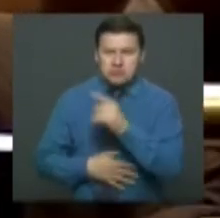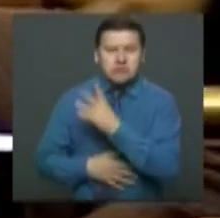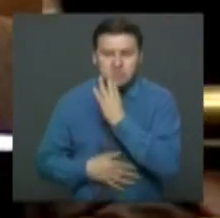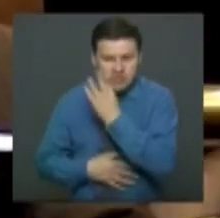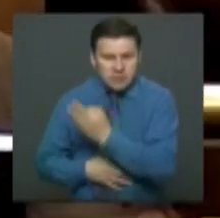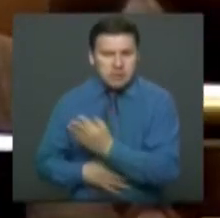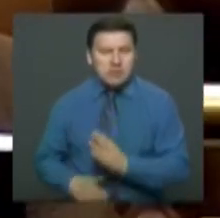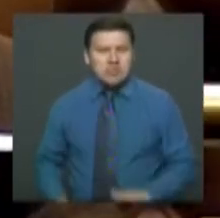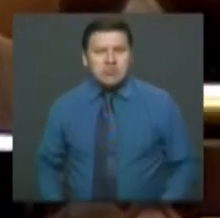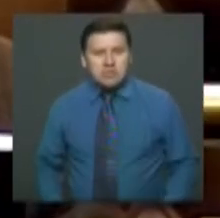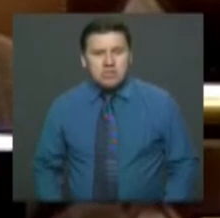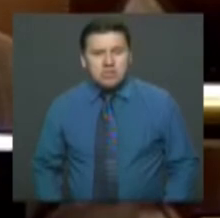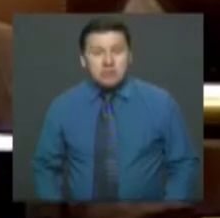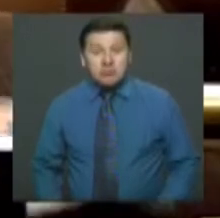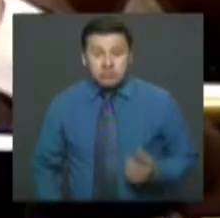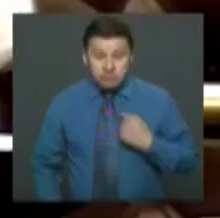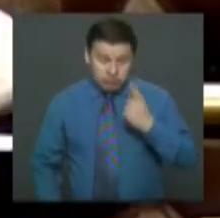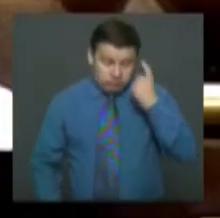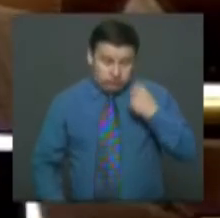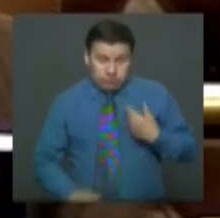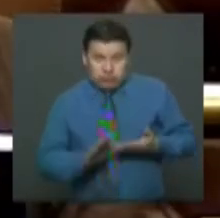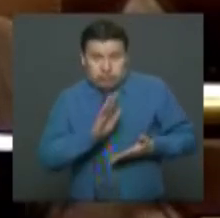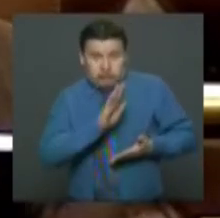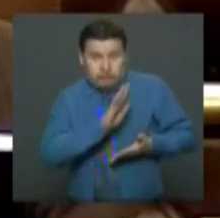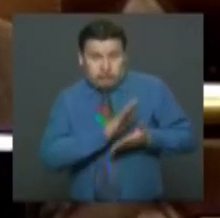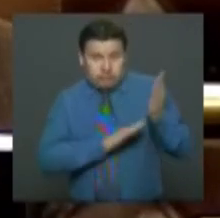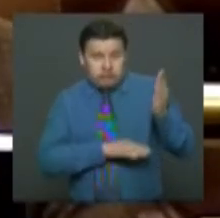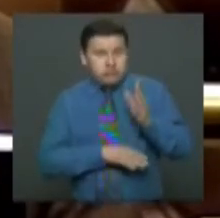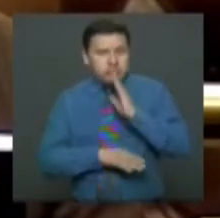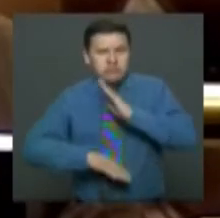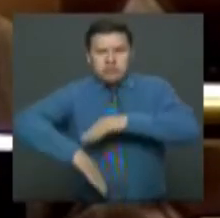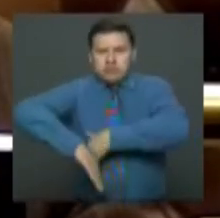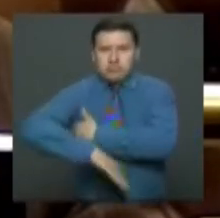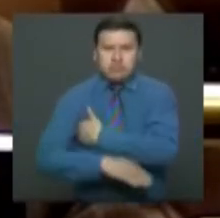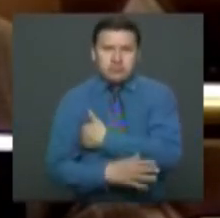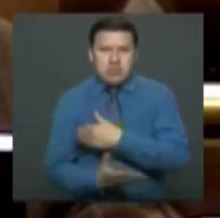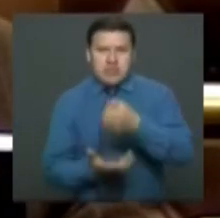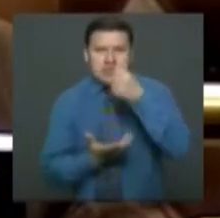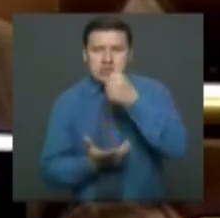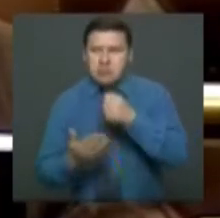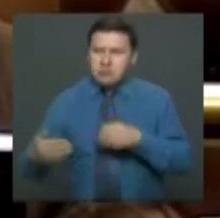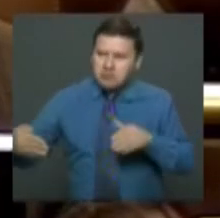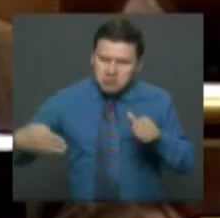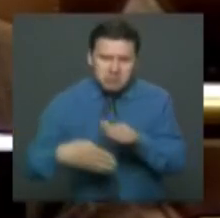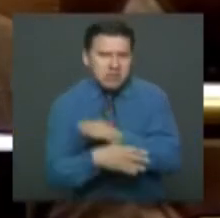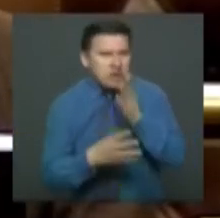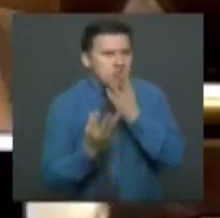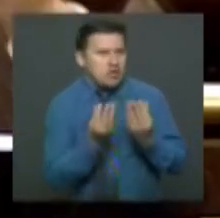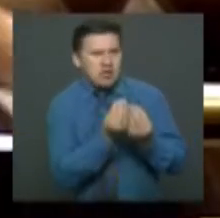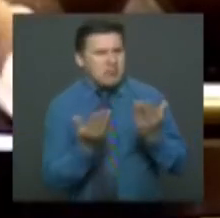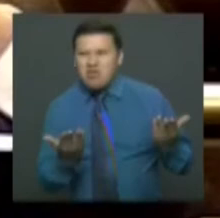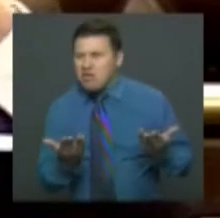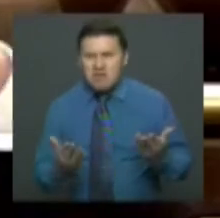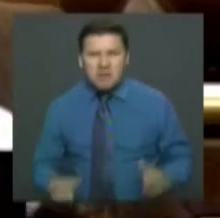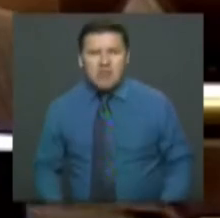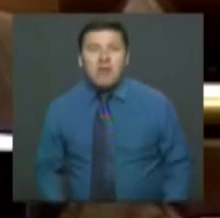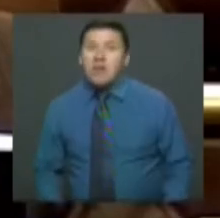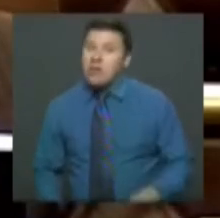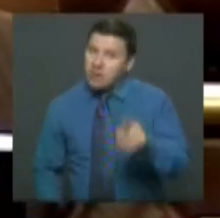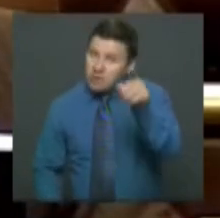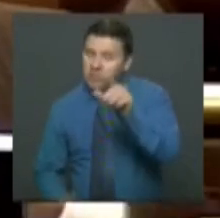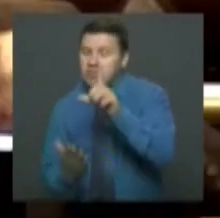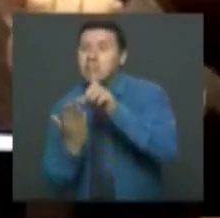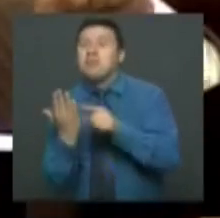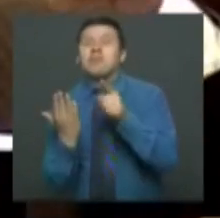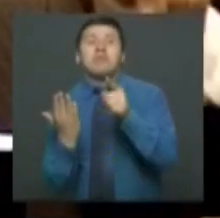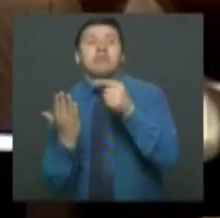pero cuando yo me fui ayer, que estaba entrando el ministro de Hacienda, aquí no había quórum. Y usted estaba verificando el